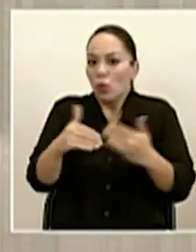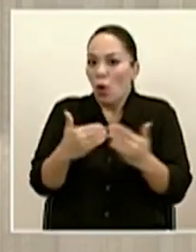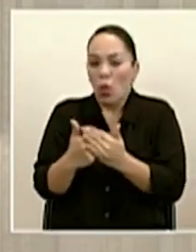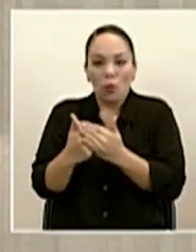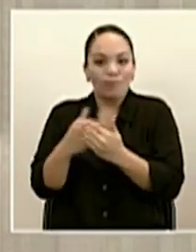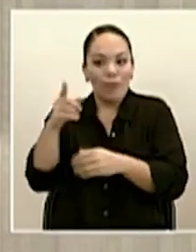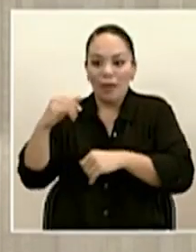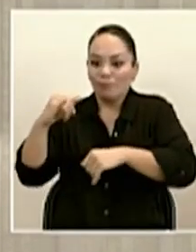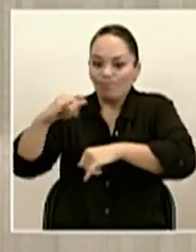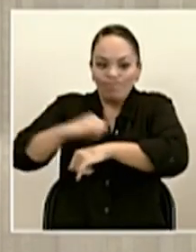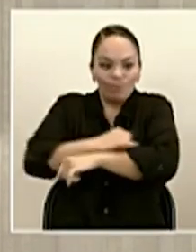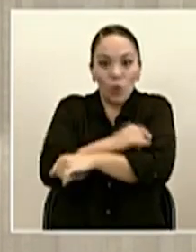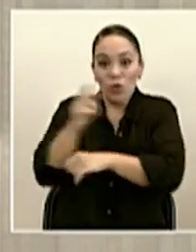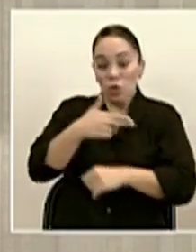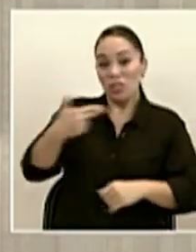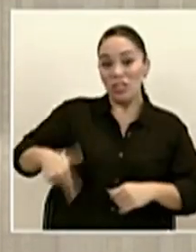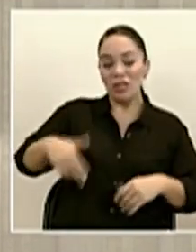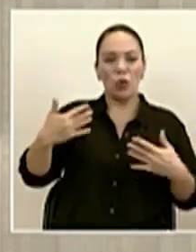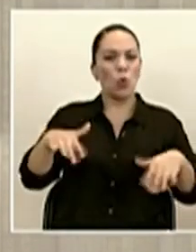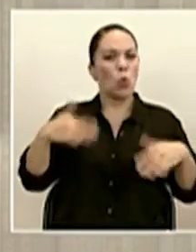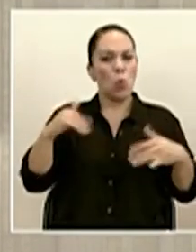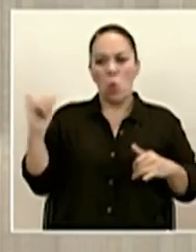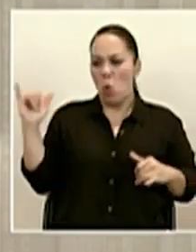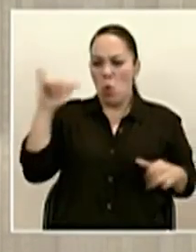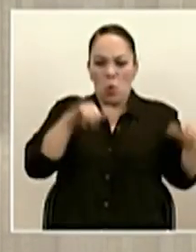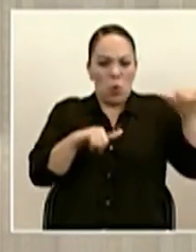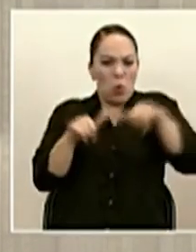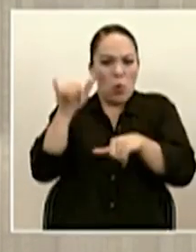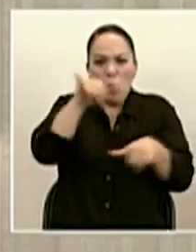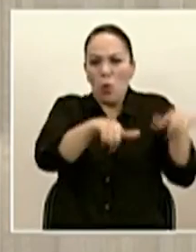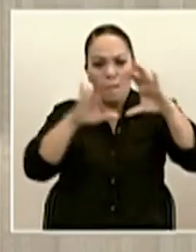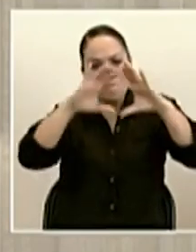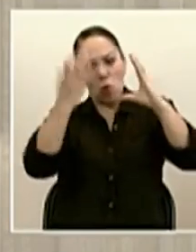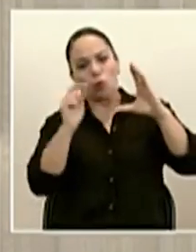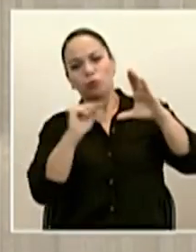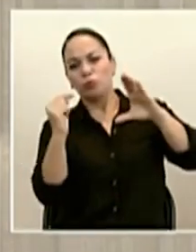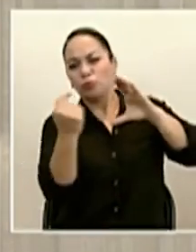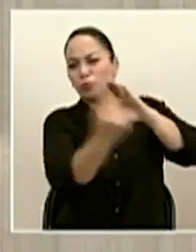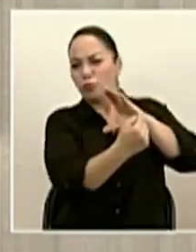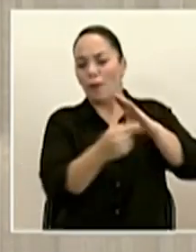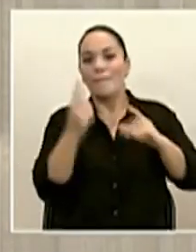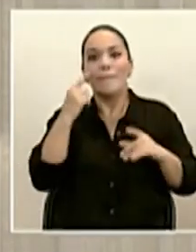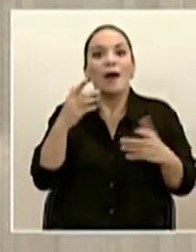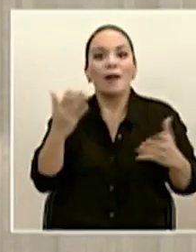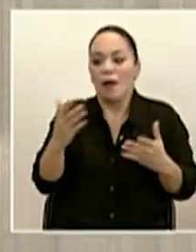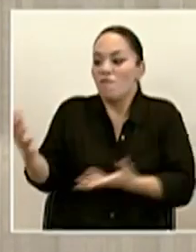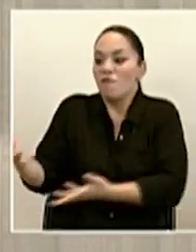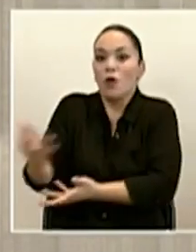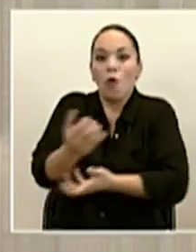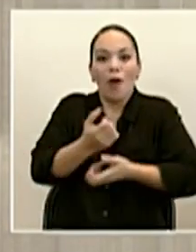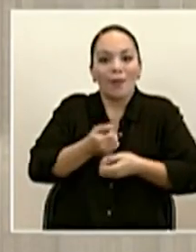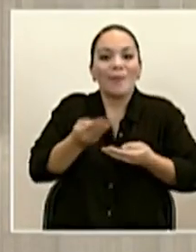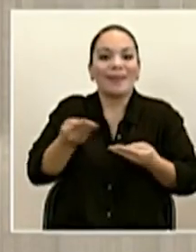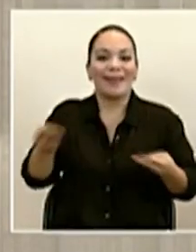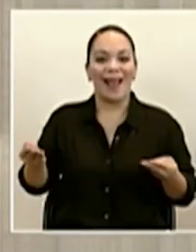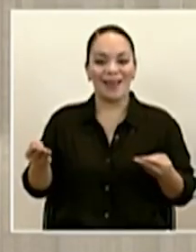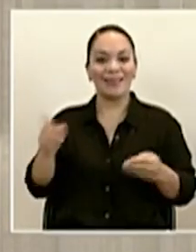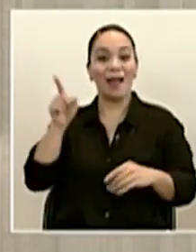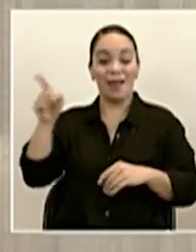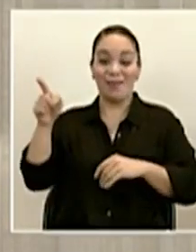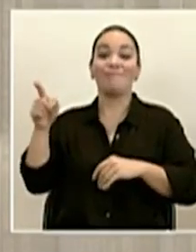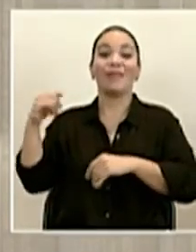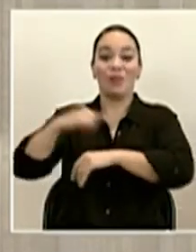vuelos que están llegando de países de todo el mundo para recoger material de equipo de protección personal en ese aeropuerto.